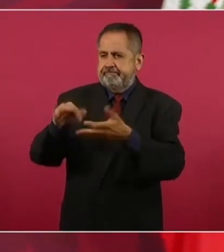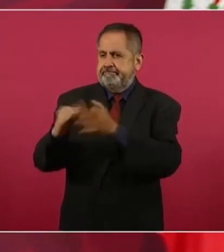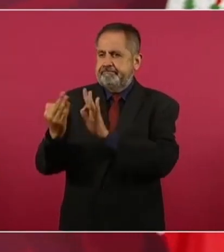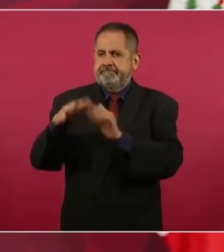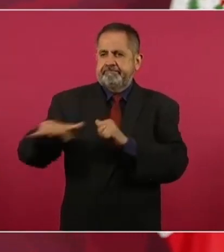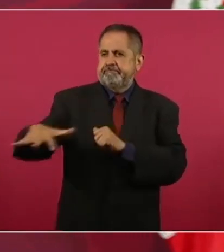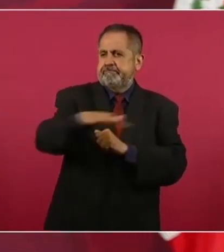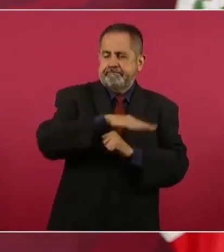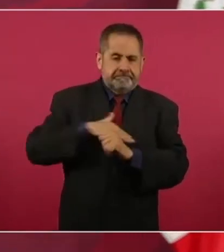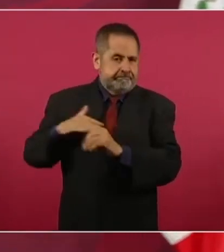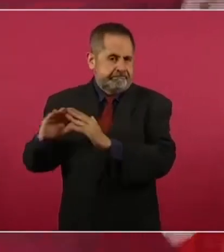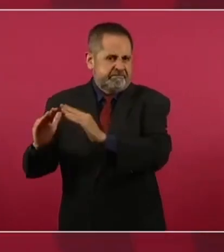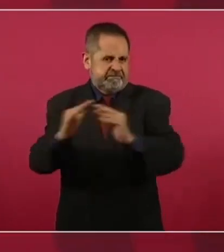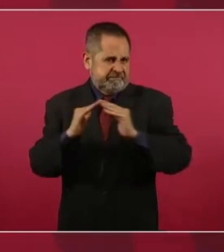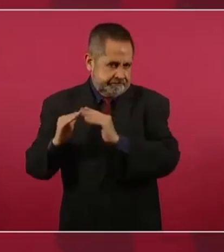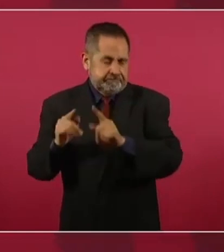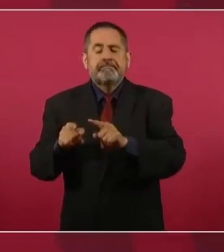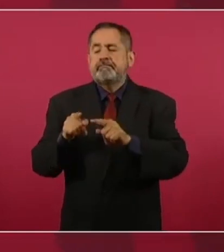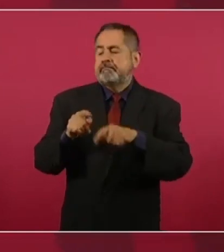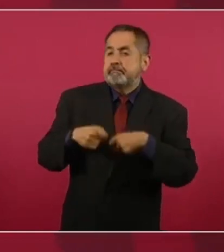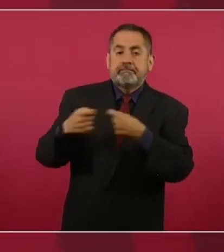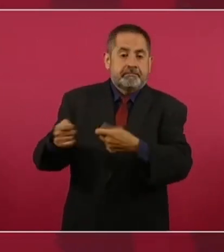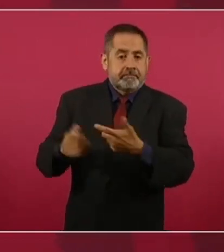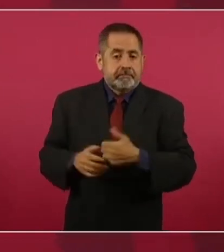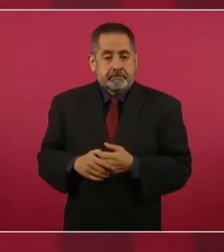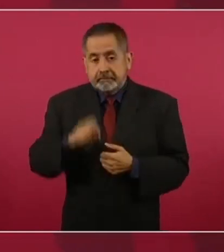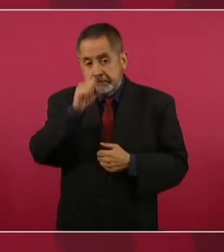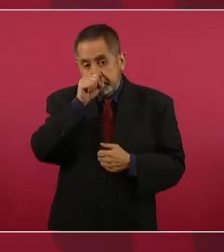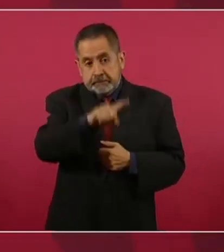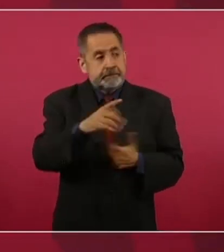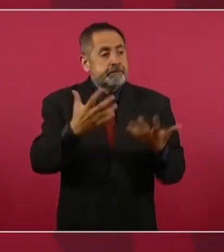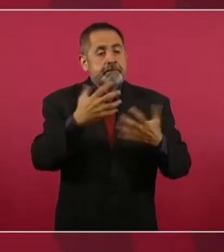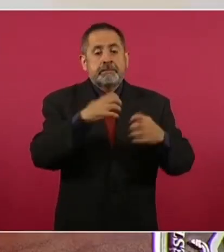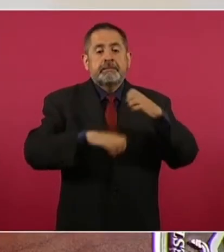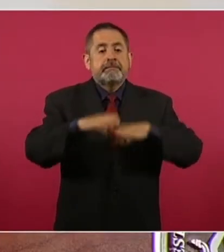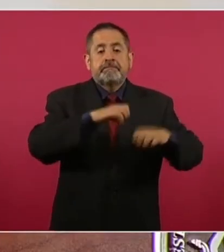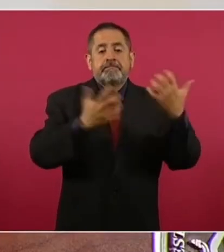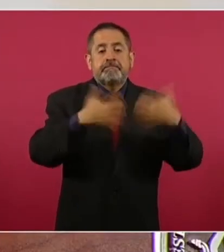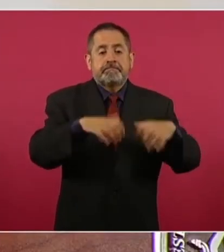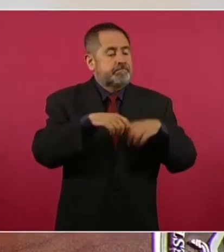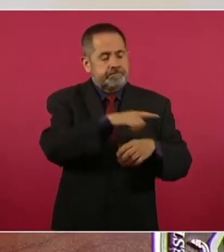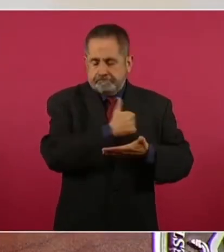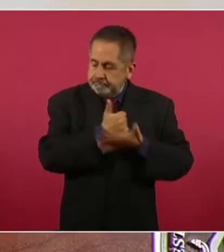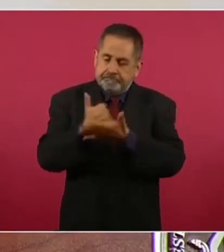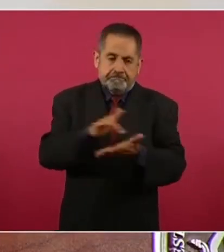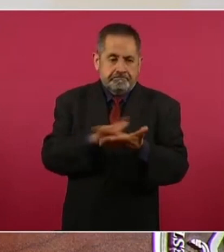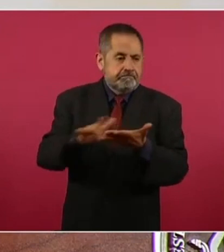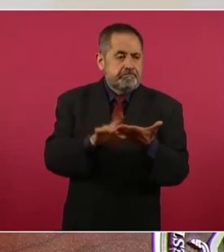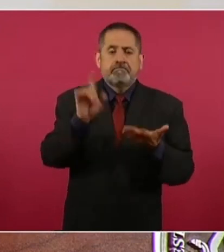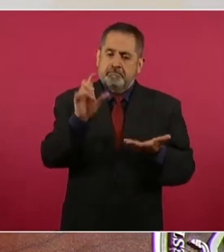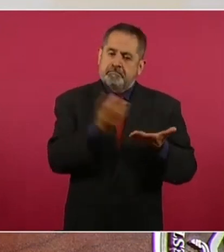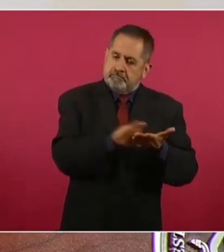y también que se sumen todas las empresas y que ayuden.